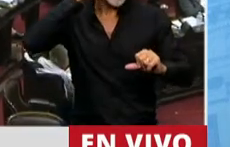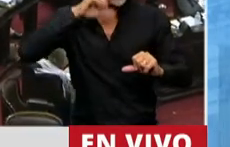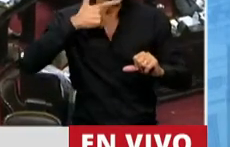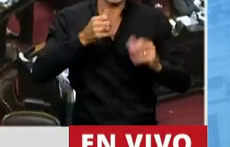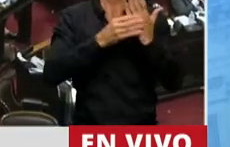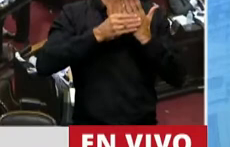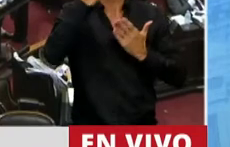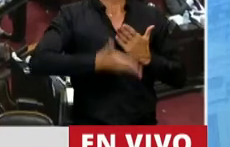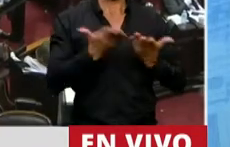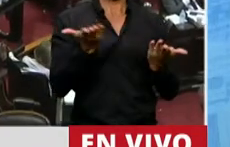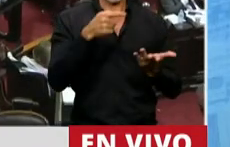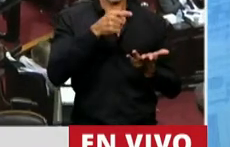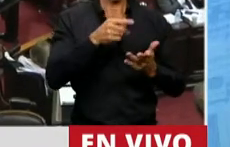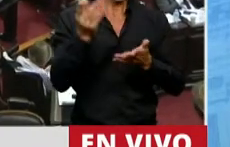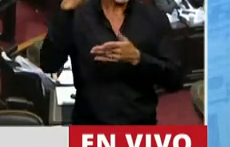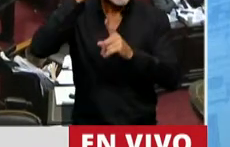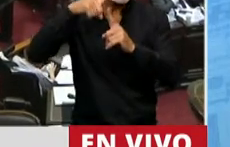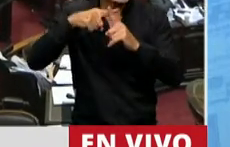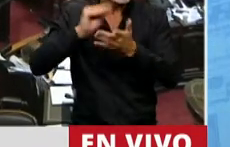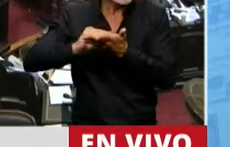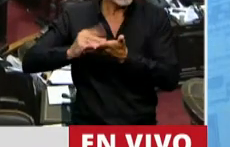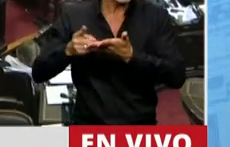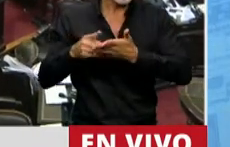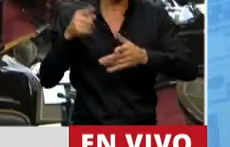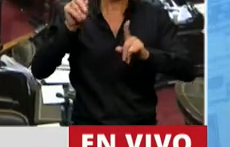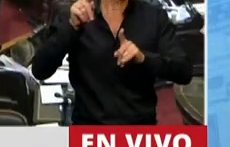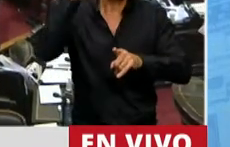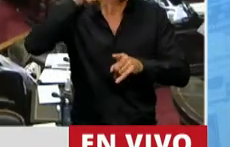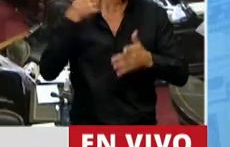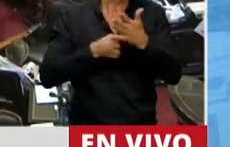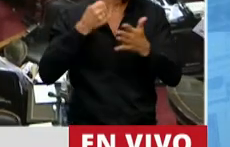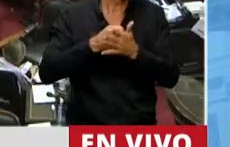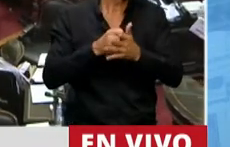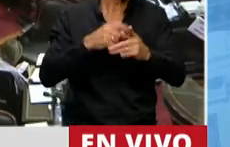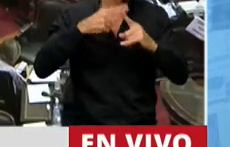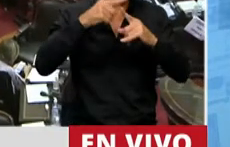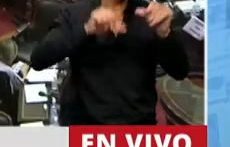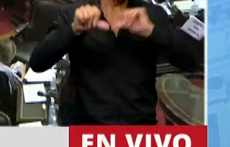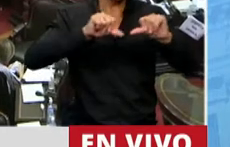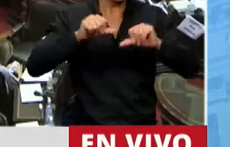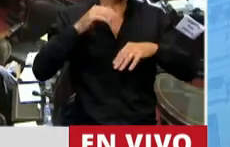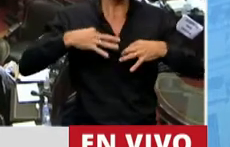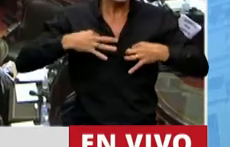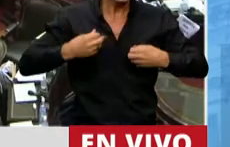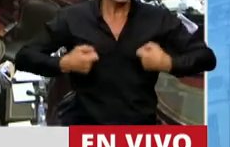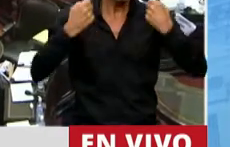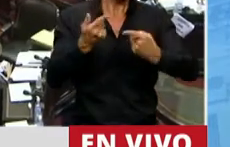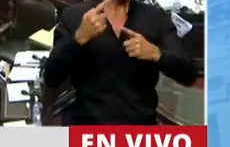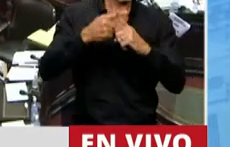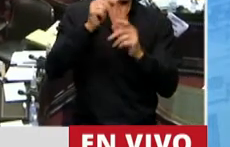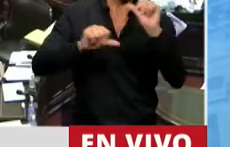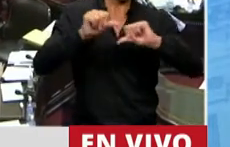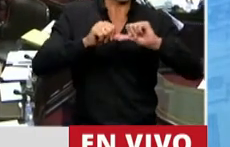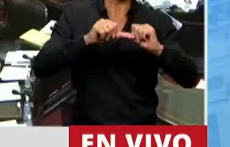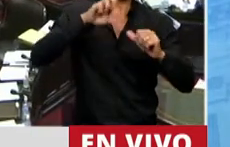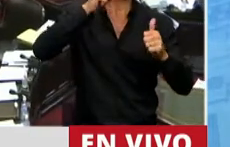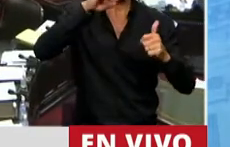es ministro hoy, ha sido diputado, pero es un militante de la ciencia, tiene comprometida su vida en la ciencia. Pablo